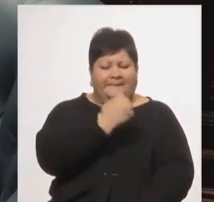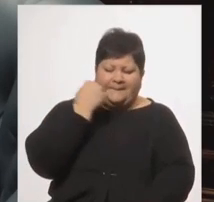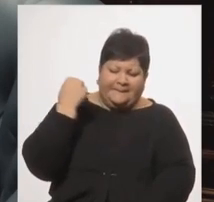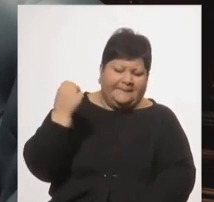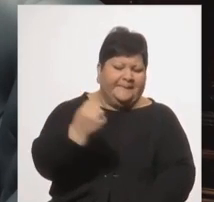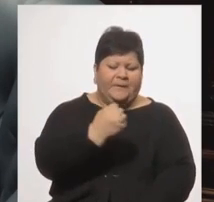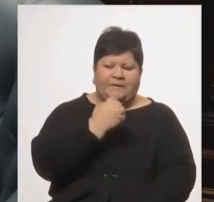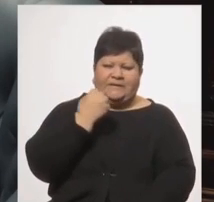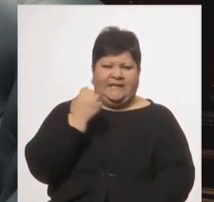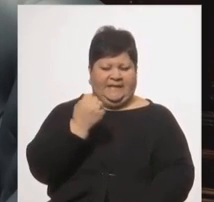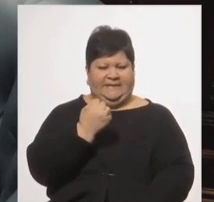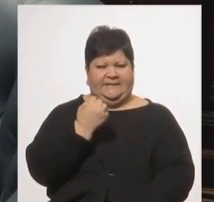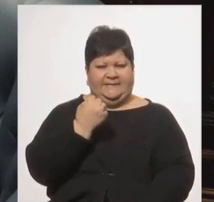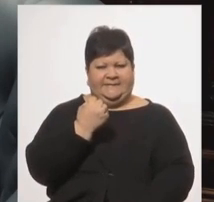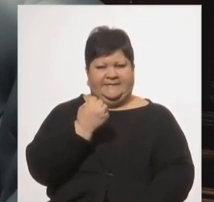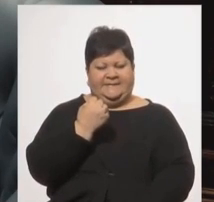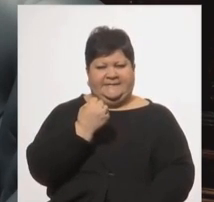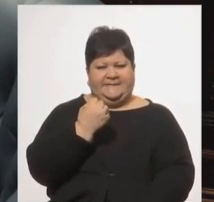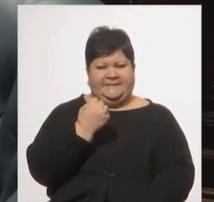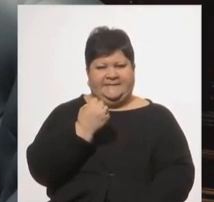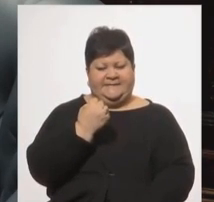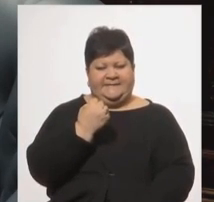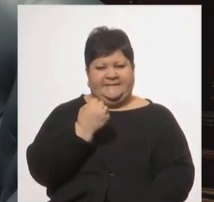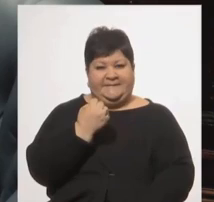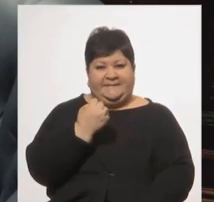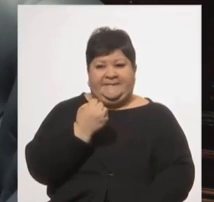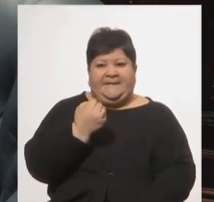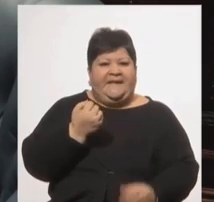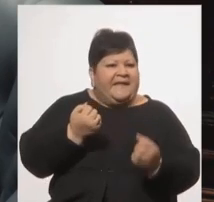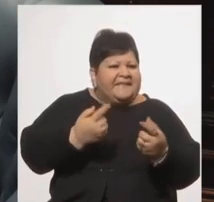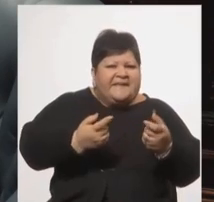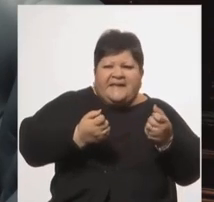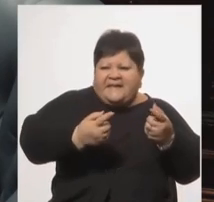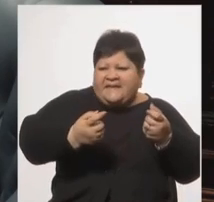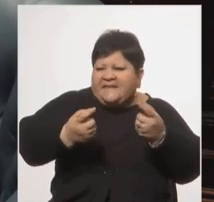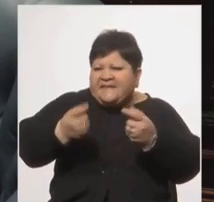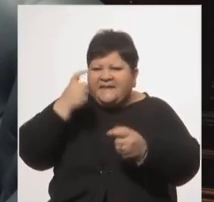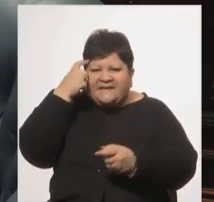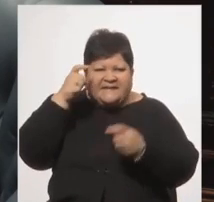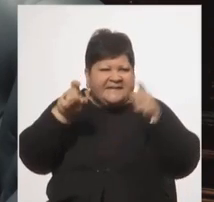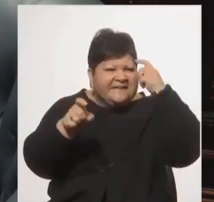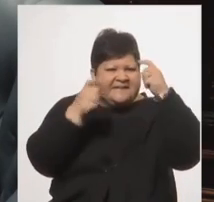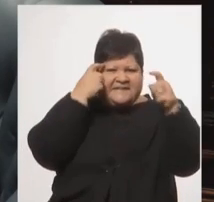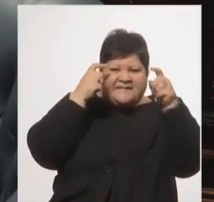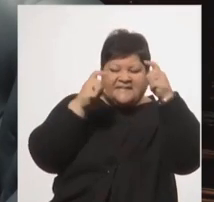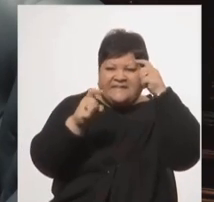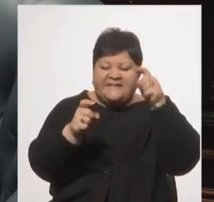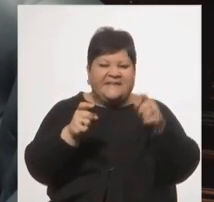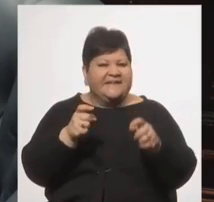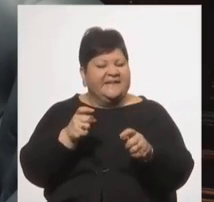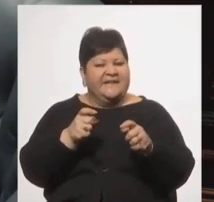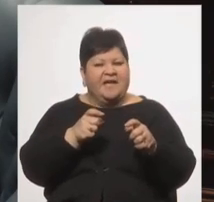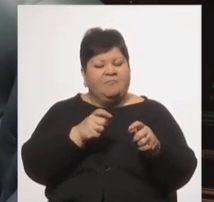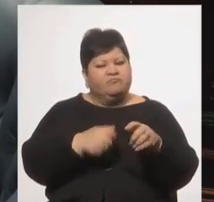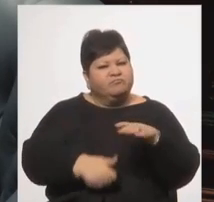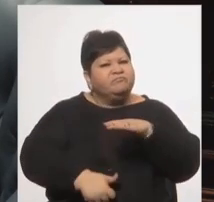la de sembrar ideas, y la de sembrar ideas siendo un dirigente